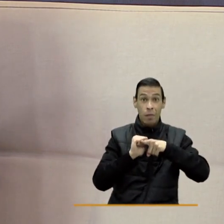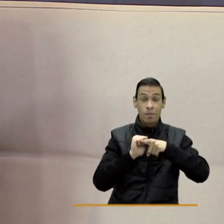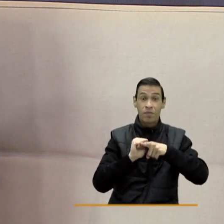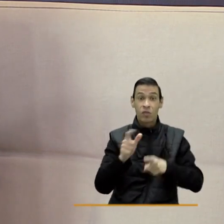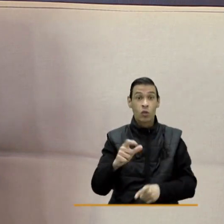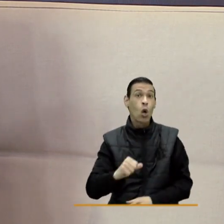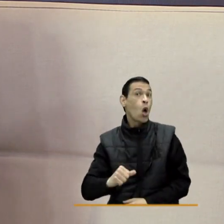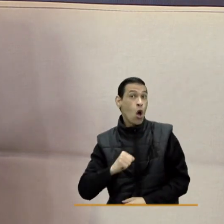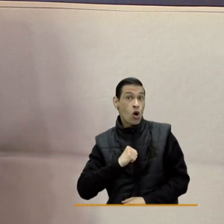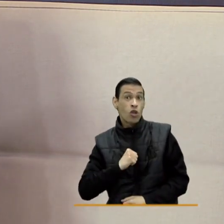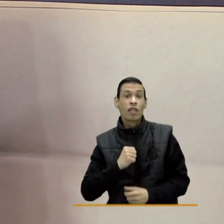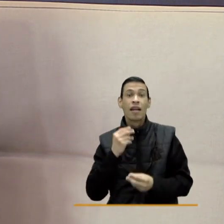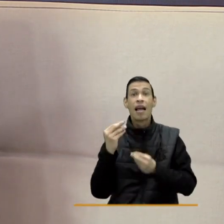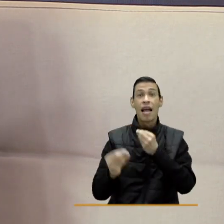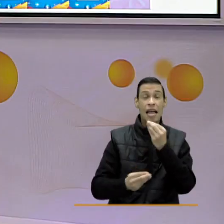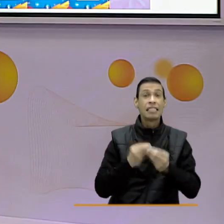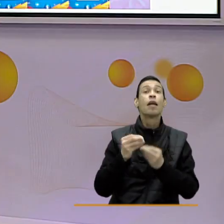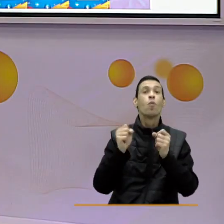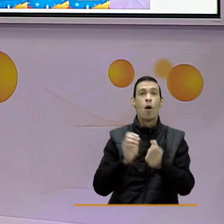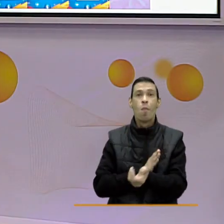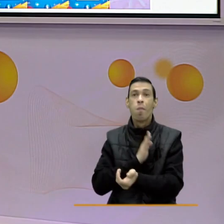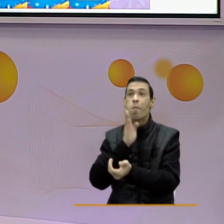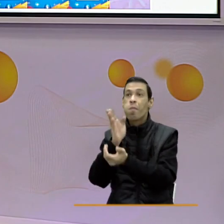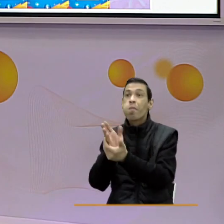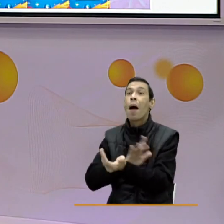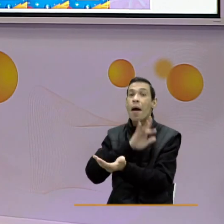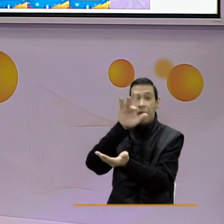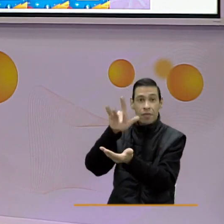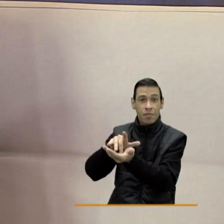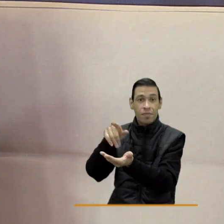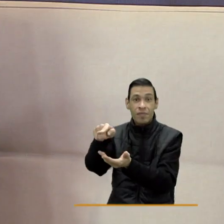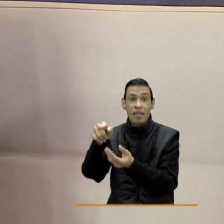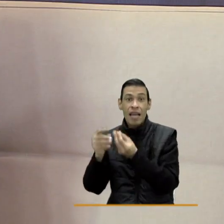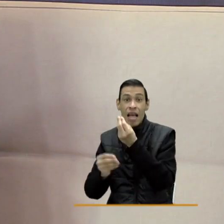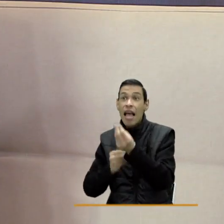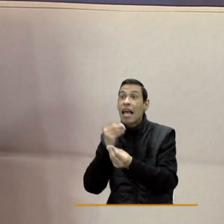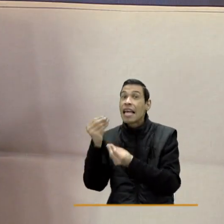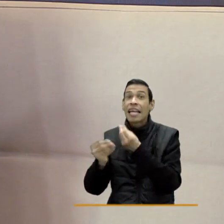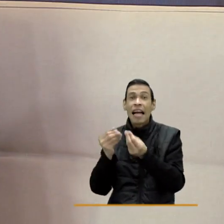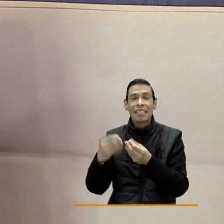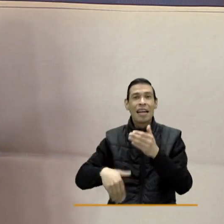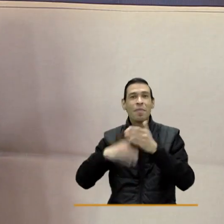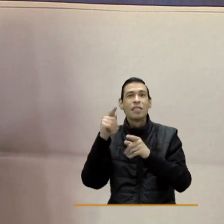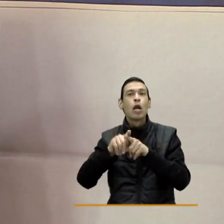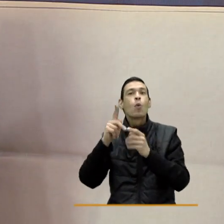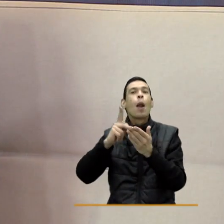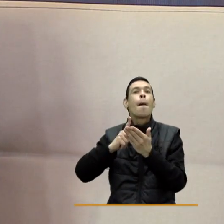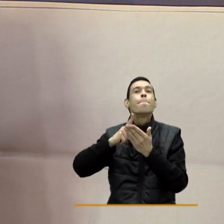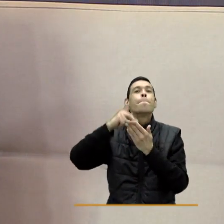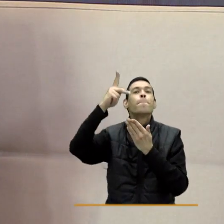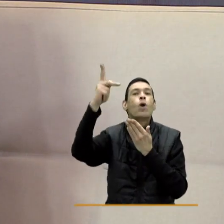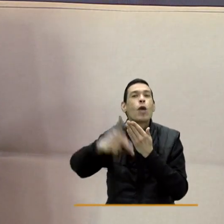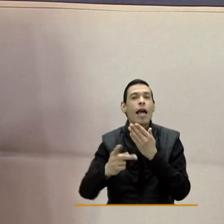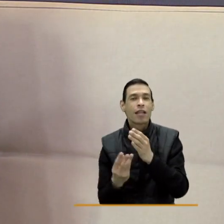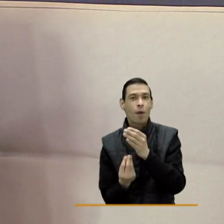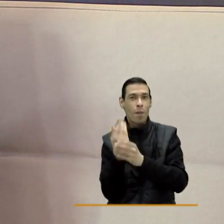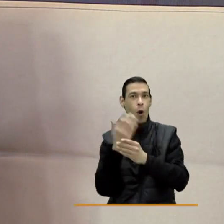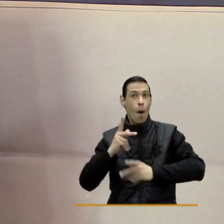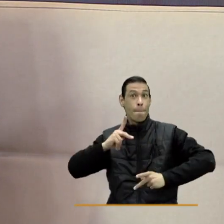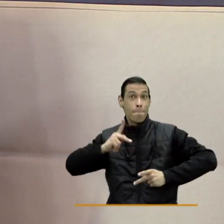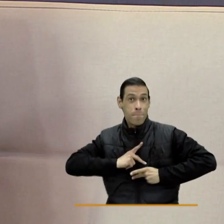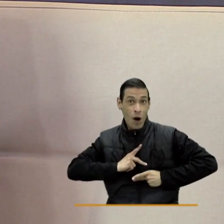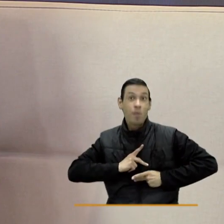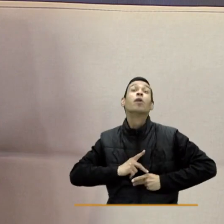Como no la tiene, también se puede acercar al centro y ahí lo orientan de cómo hacer un proyecto productivo y ese proyecto